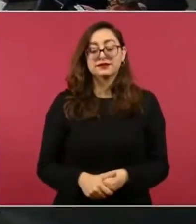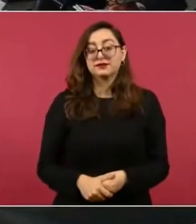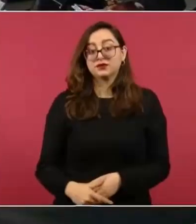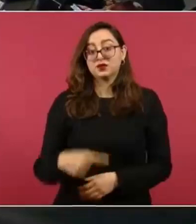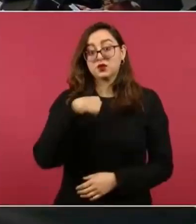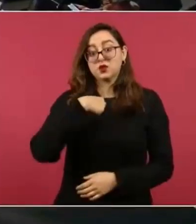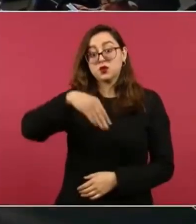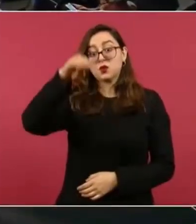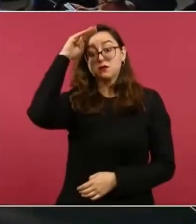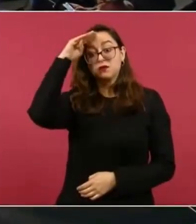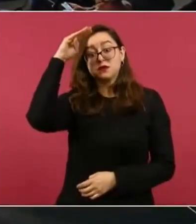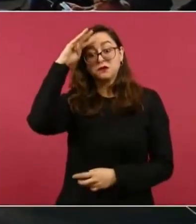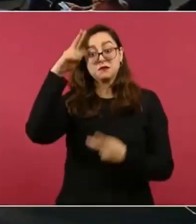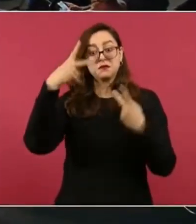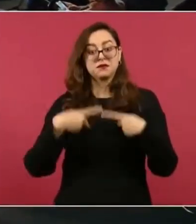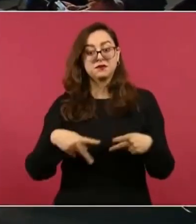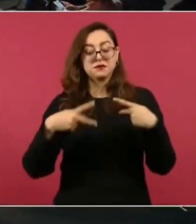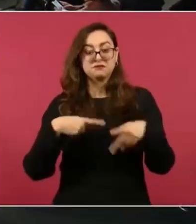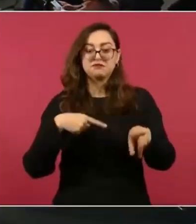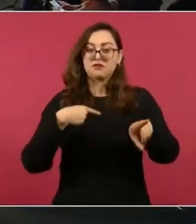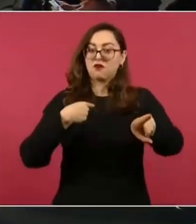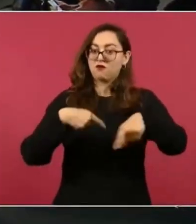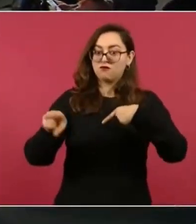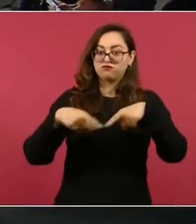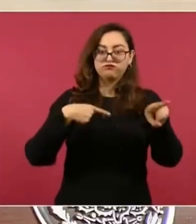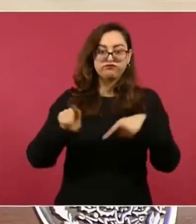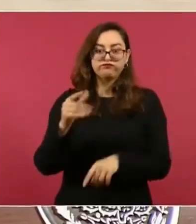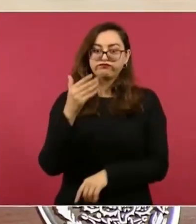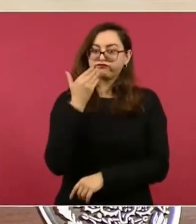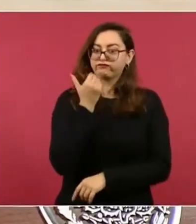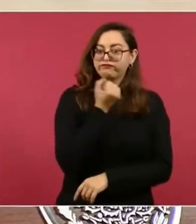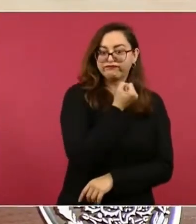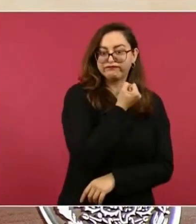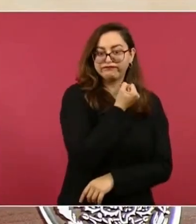mejores futbolistas de México,